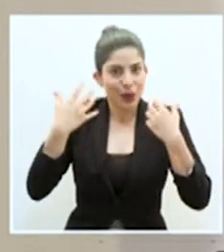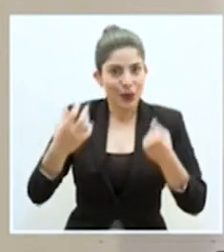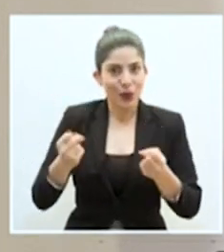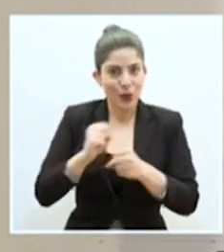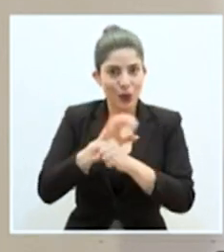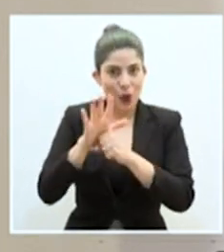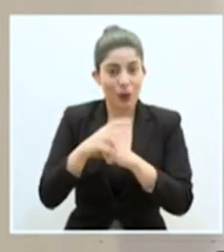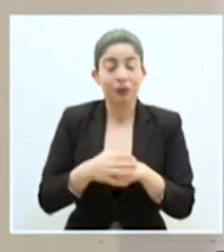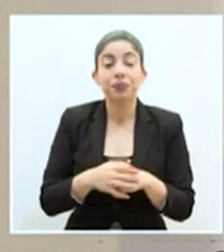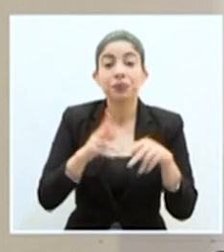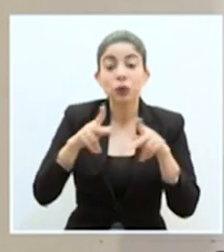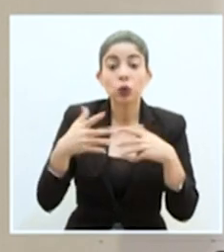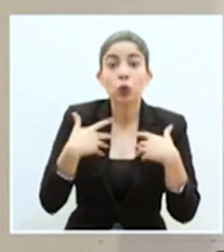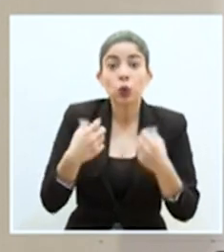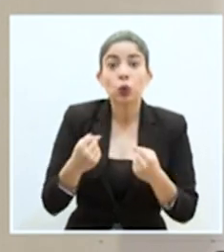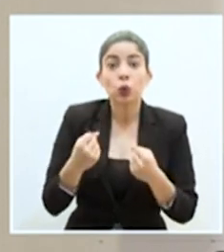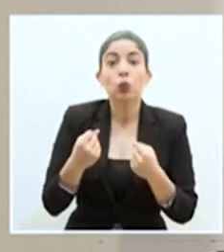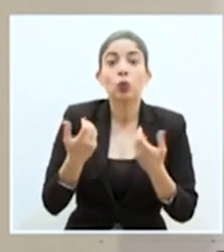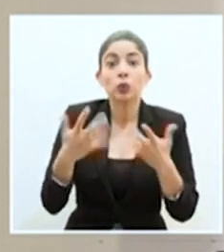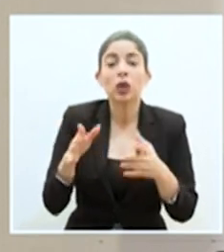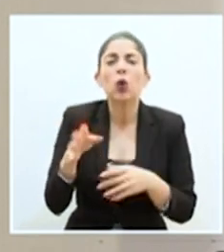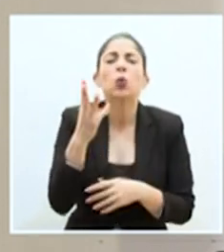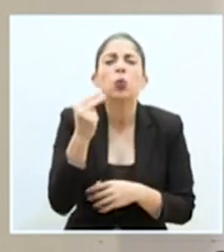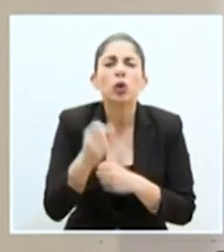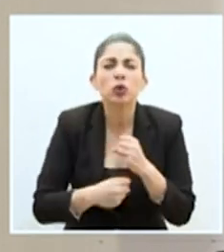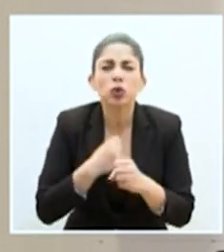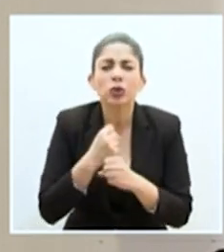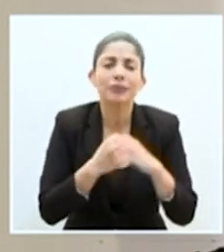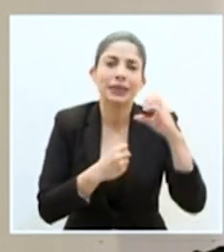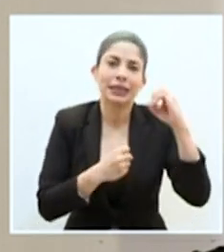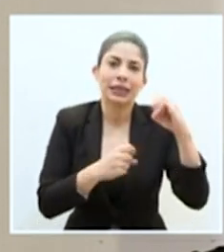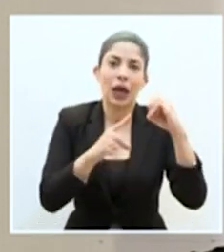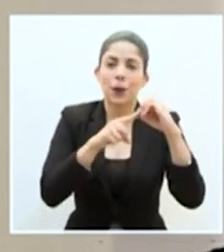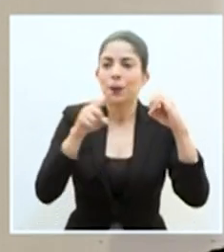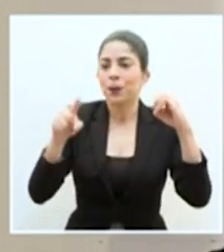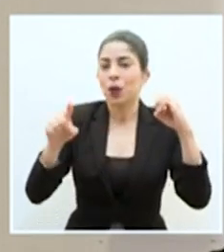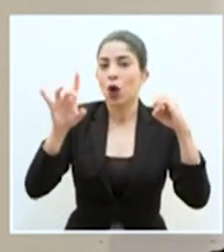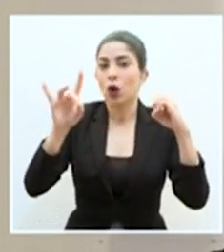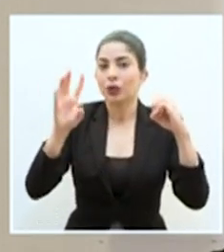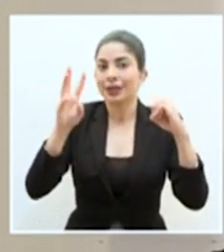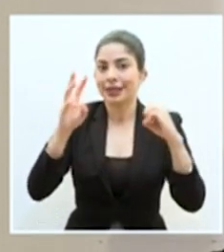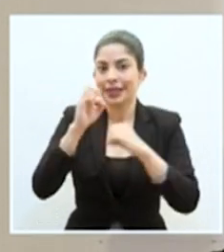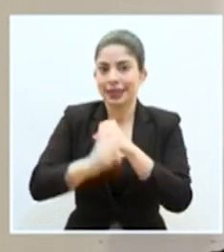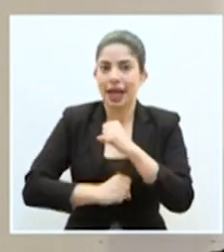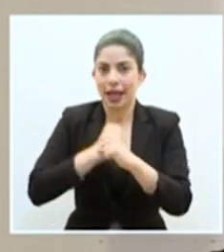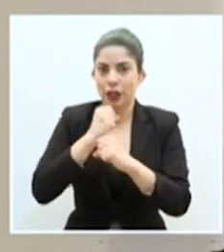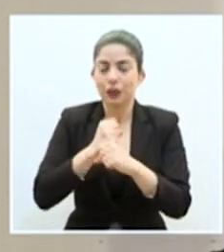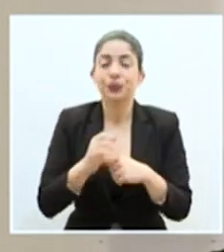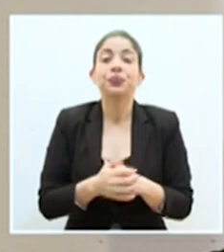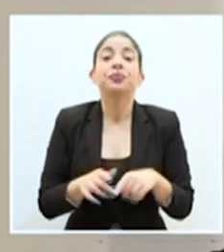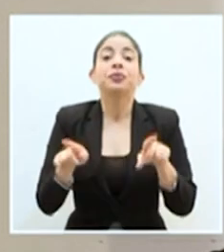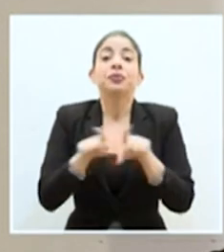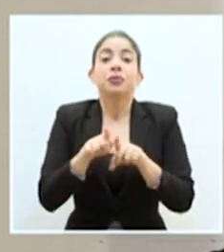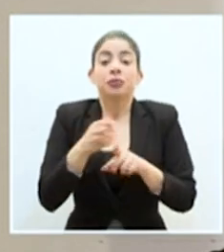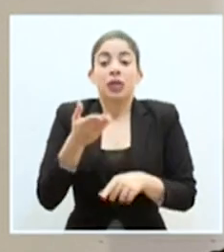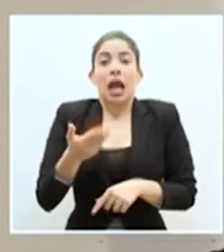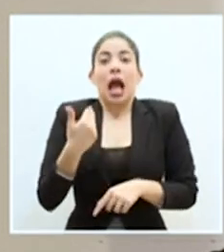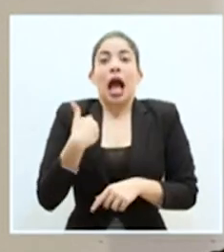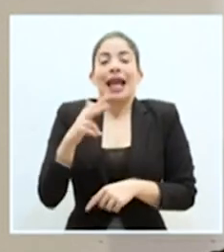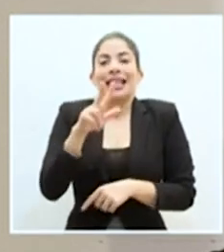Los casos recuperados tienen un rango de edad que va desde los 0 hasta los 86 años. Y tenemos acá